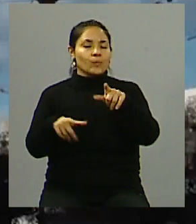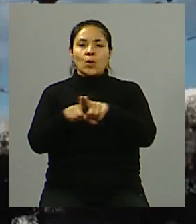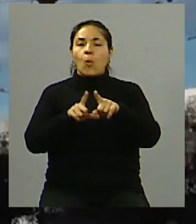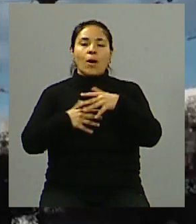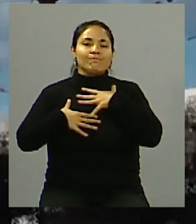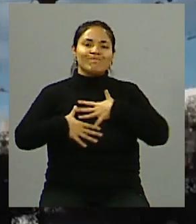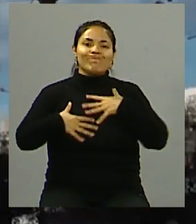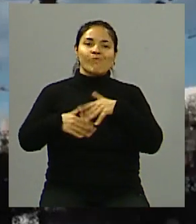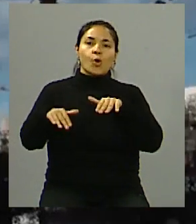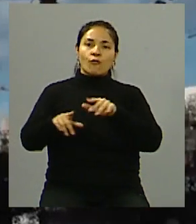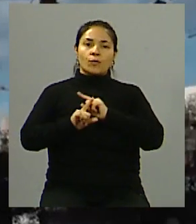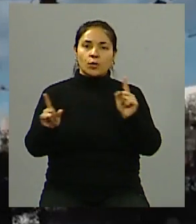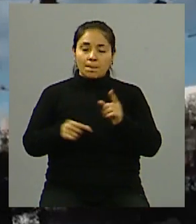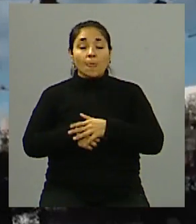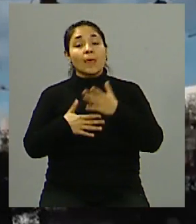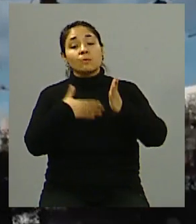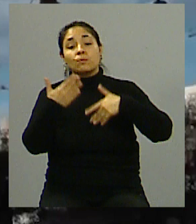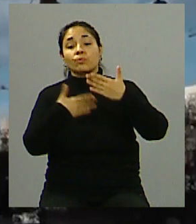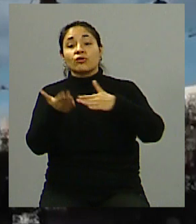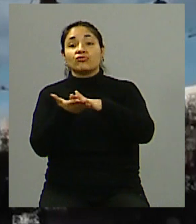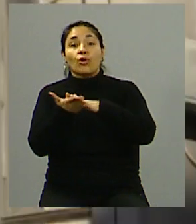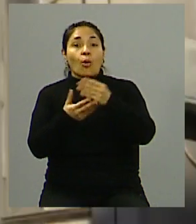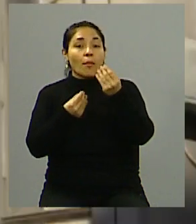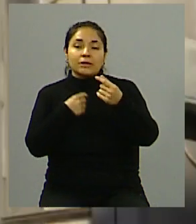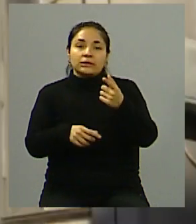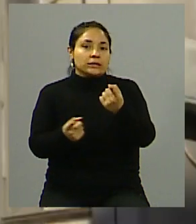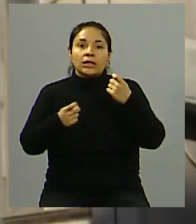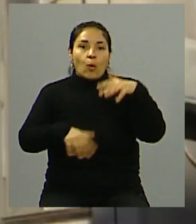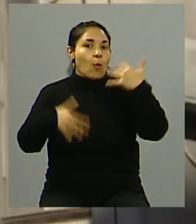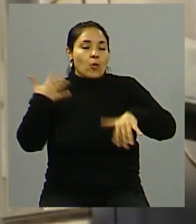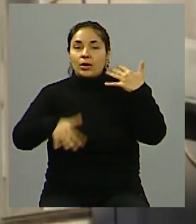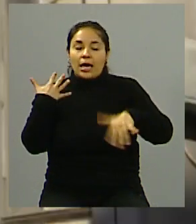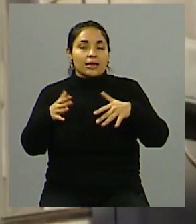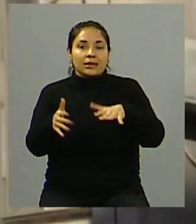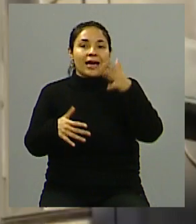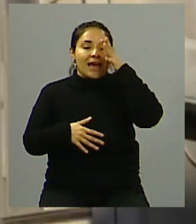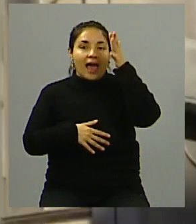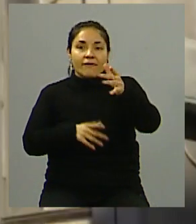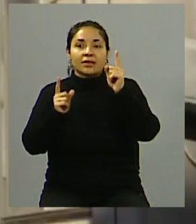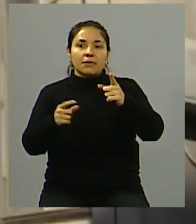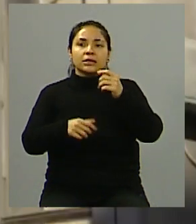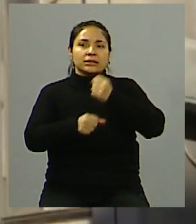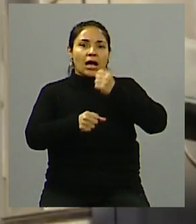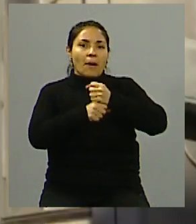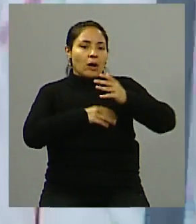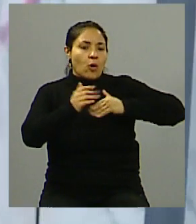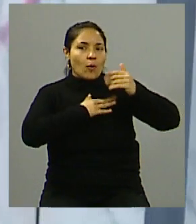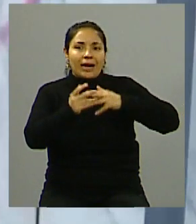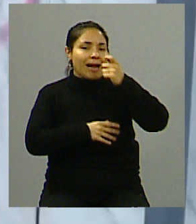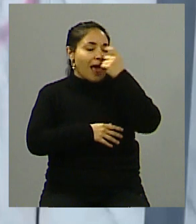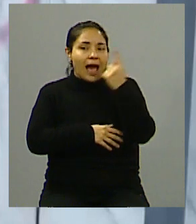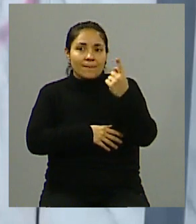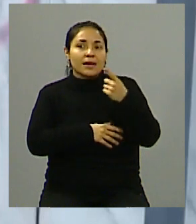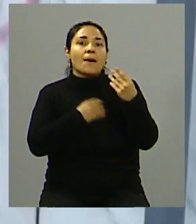coyuntura, de cómo se termine resolviendo, que es grave, que es urgente, que el gobierno también está intentando hacer algunas obras rápidas, si se quiere,